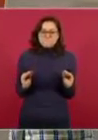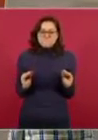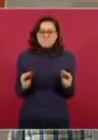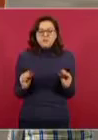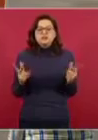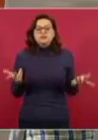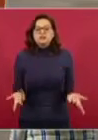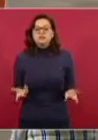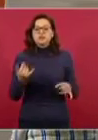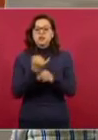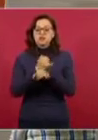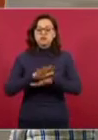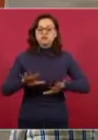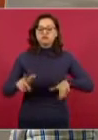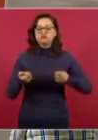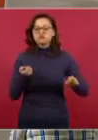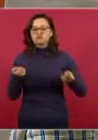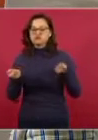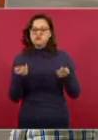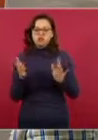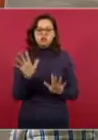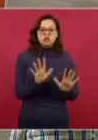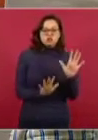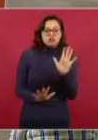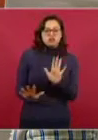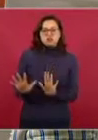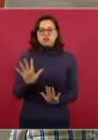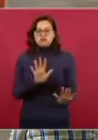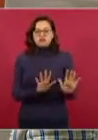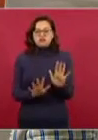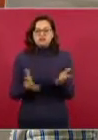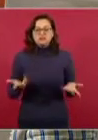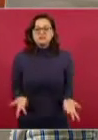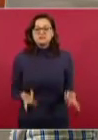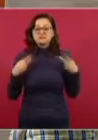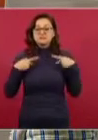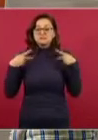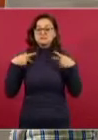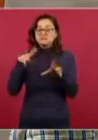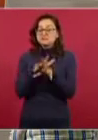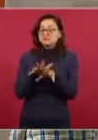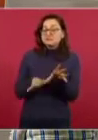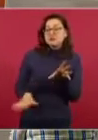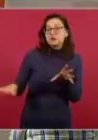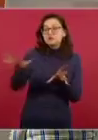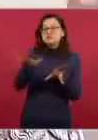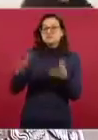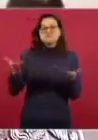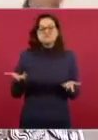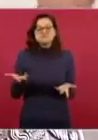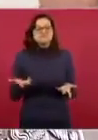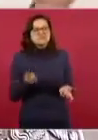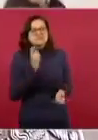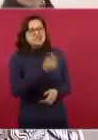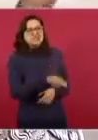control de la información. La gente no se enteraba porque